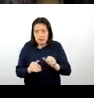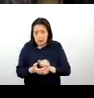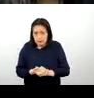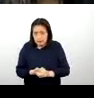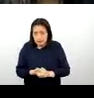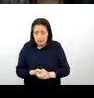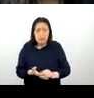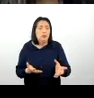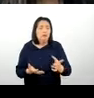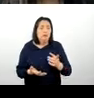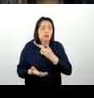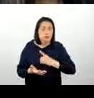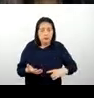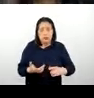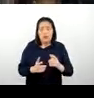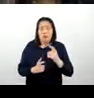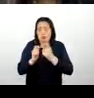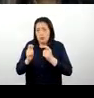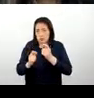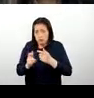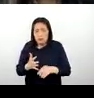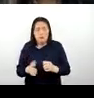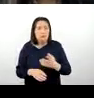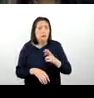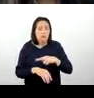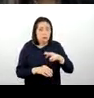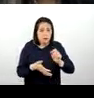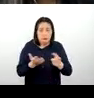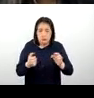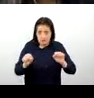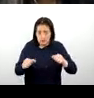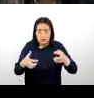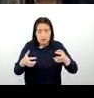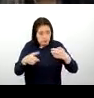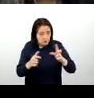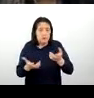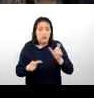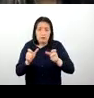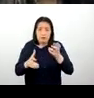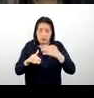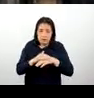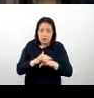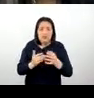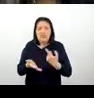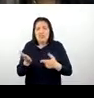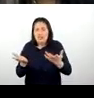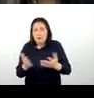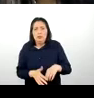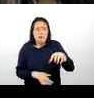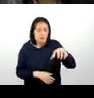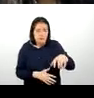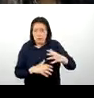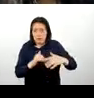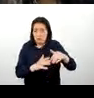TIRCETUR de manera para permitir también el acceso a los visitantes es la intervención en el Complejo